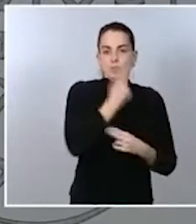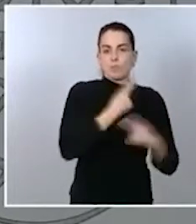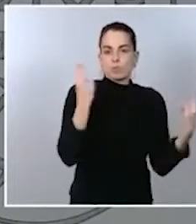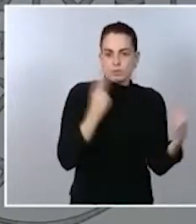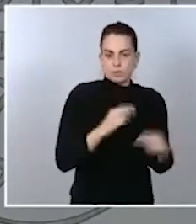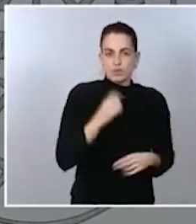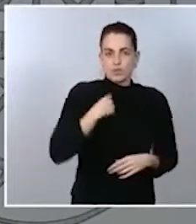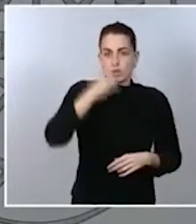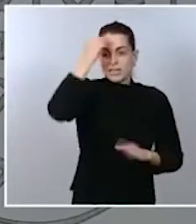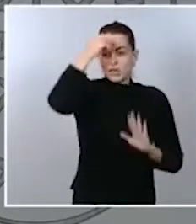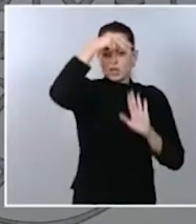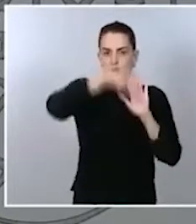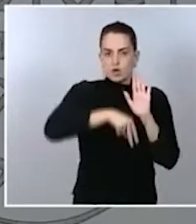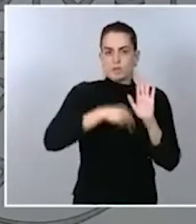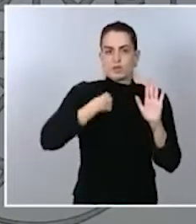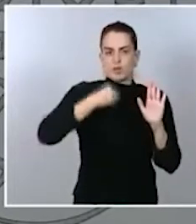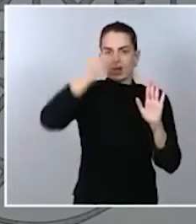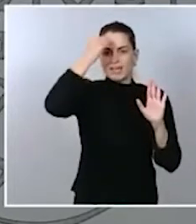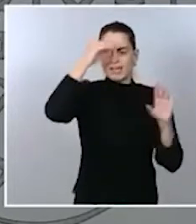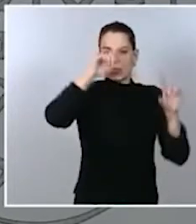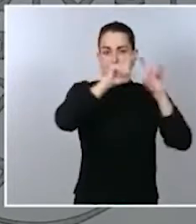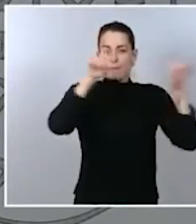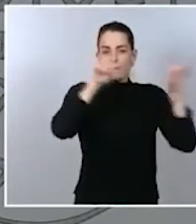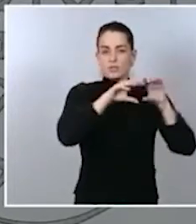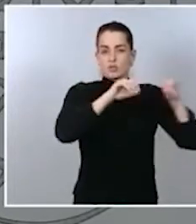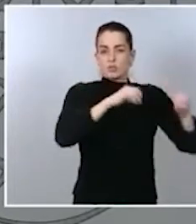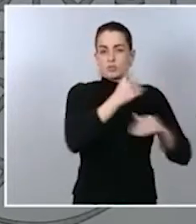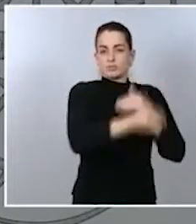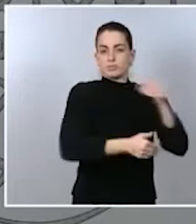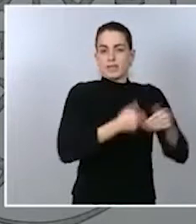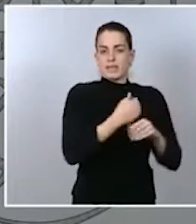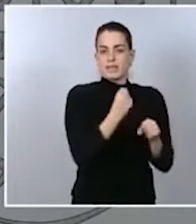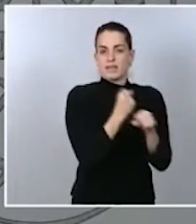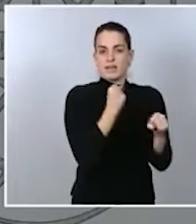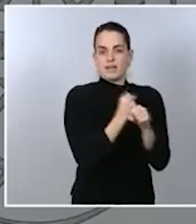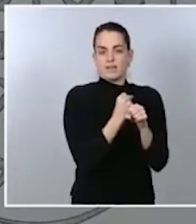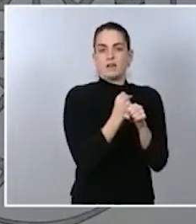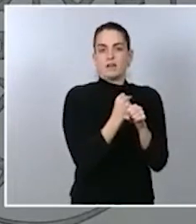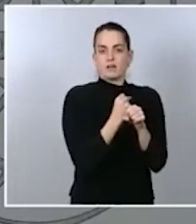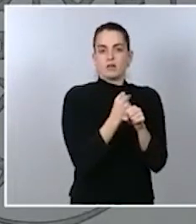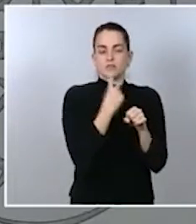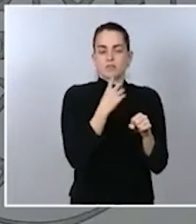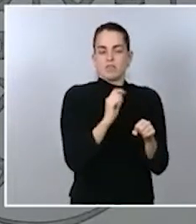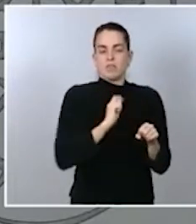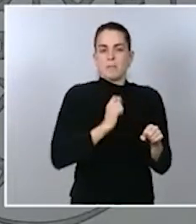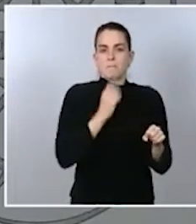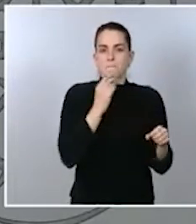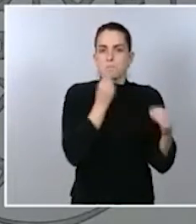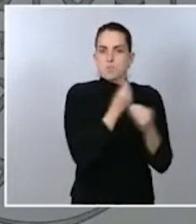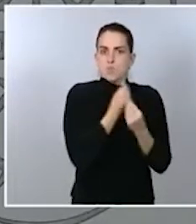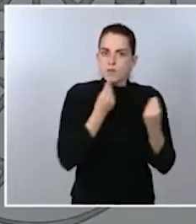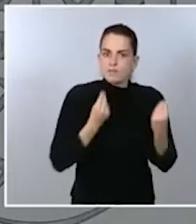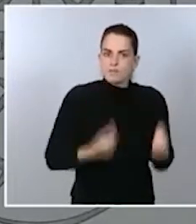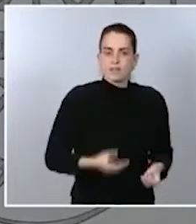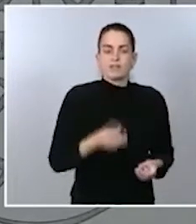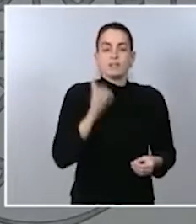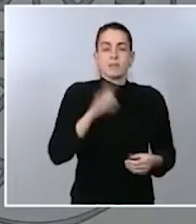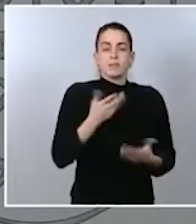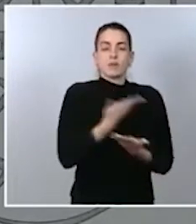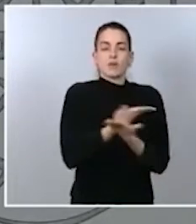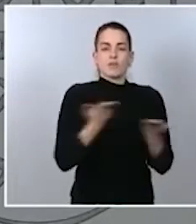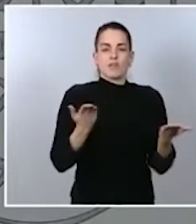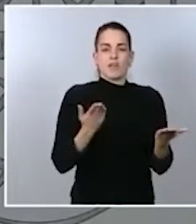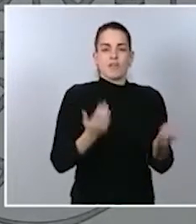mejorarán la labor de la actividad de auditoría, lo que va a repercutir, sin duda, en el incremento de la confianza de los